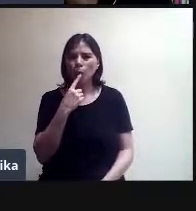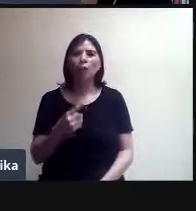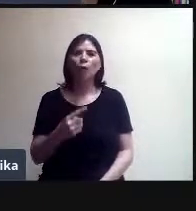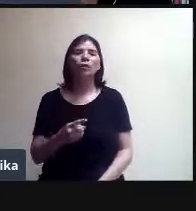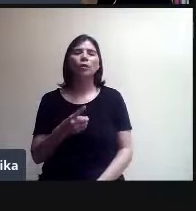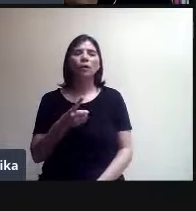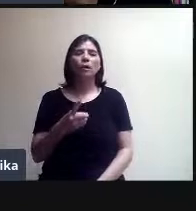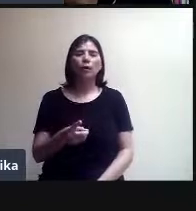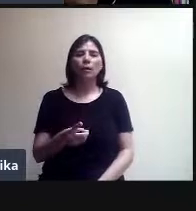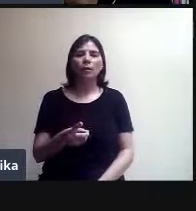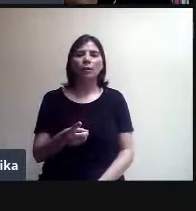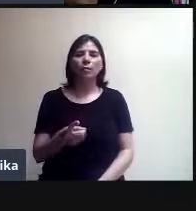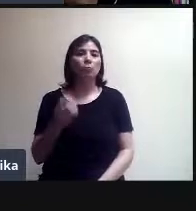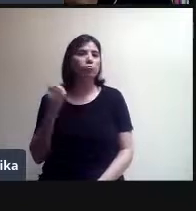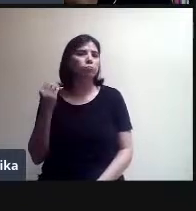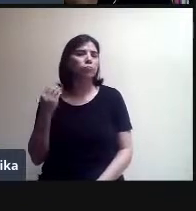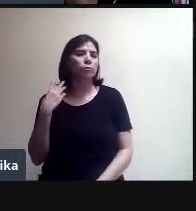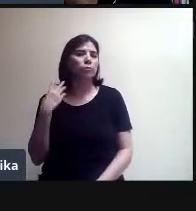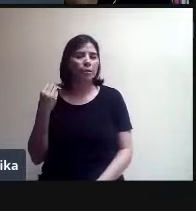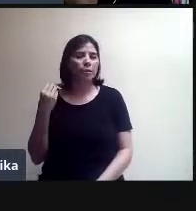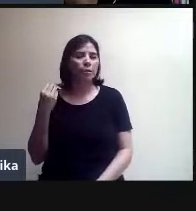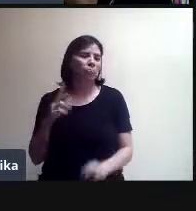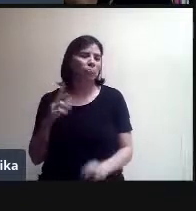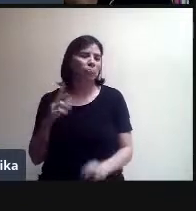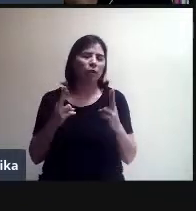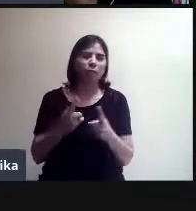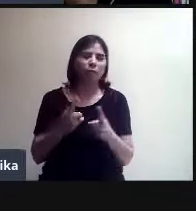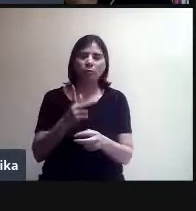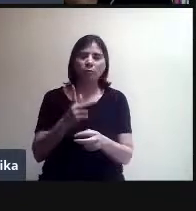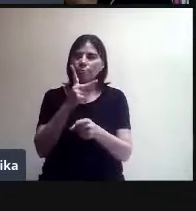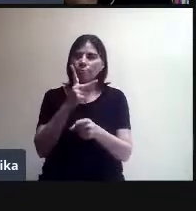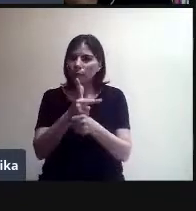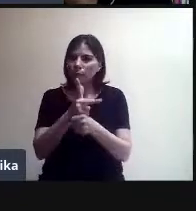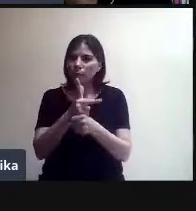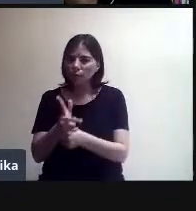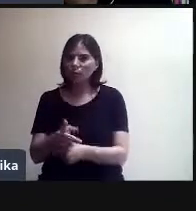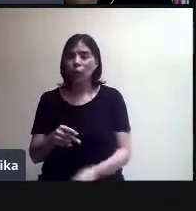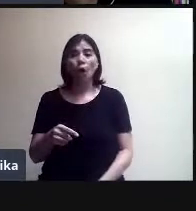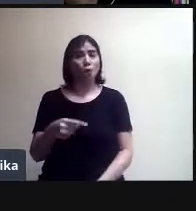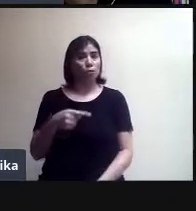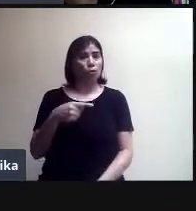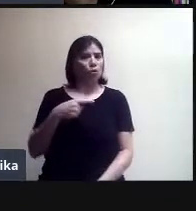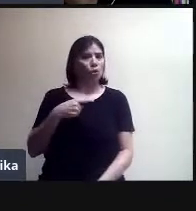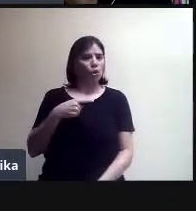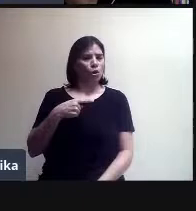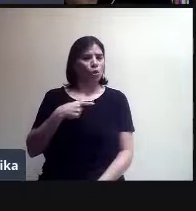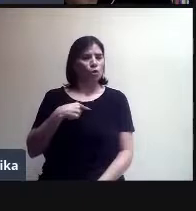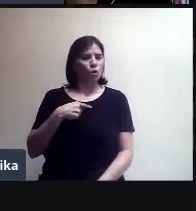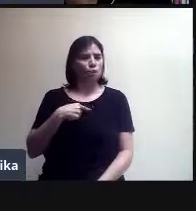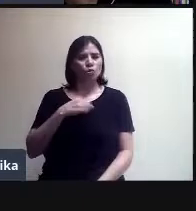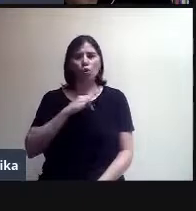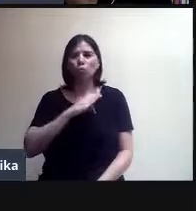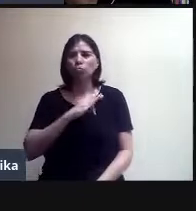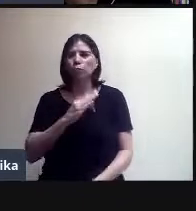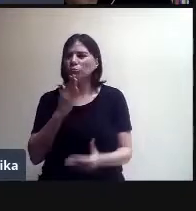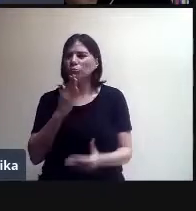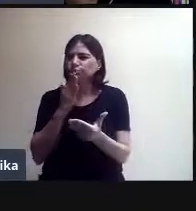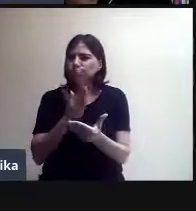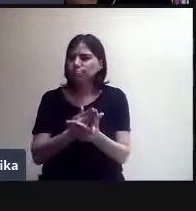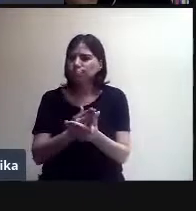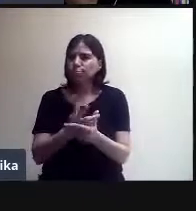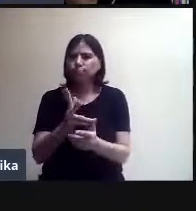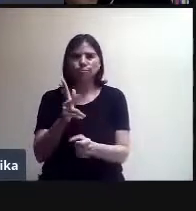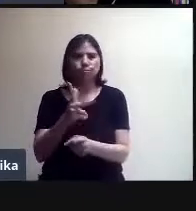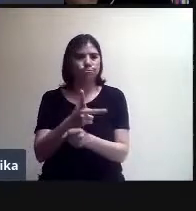se está grabando. ¿De acuerdo? Ahora, yo puedo dejar de grabar en cualquier momento, ¿sí? Y detener la grabación, ¿sí?